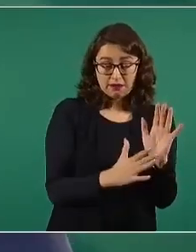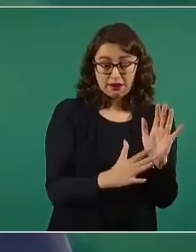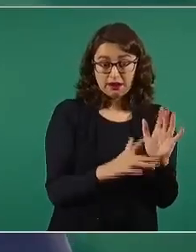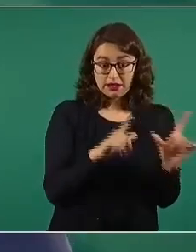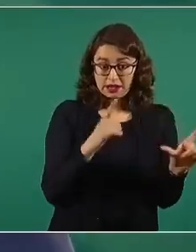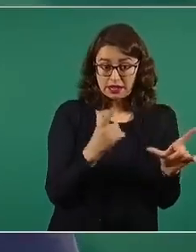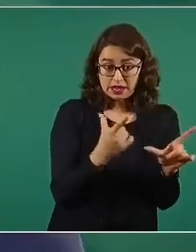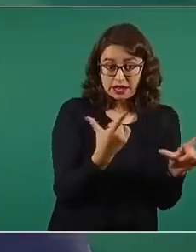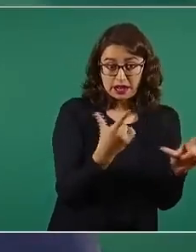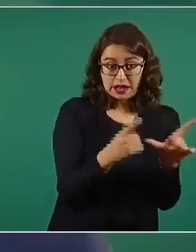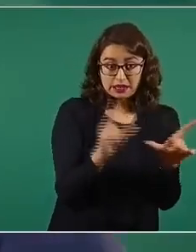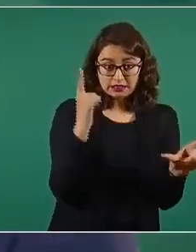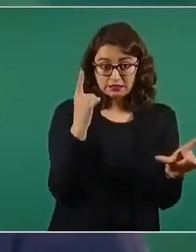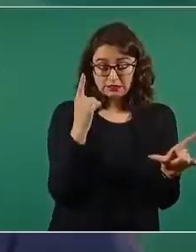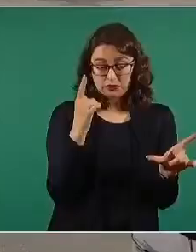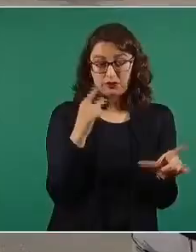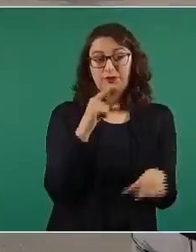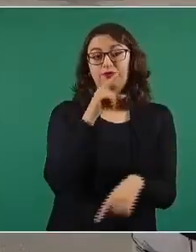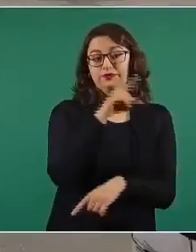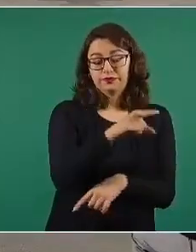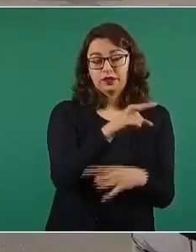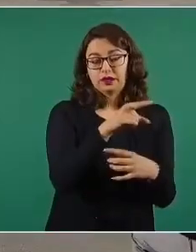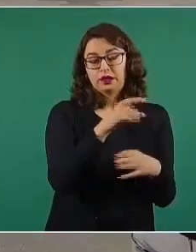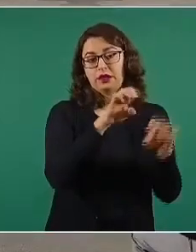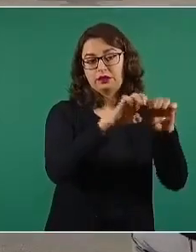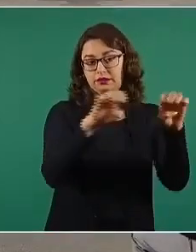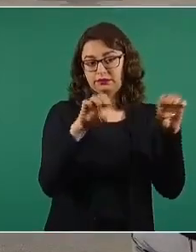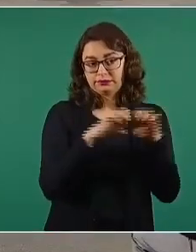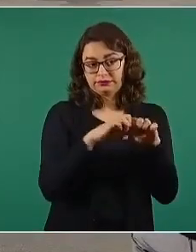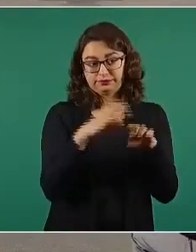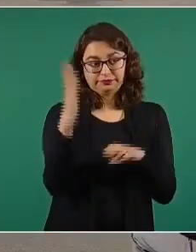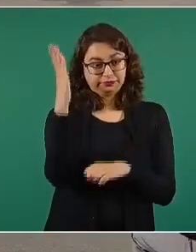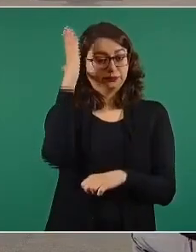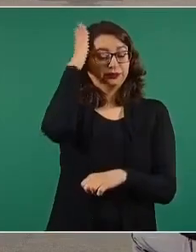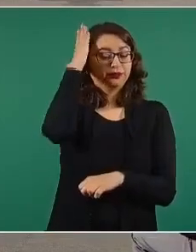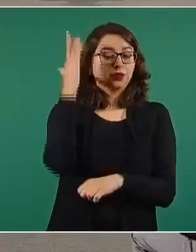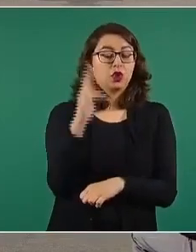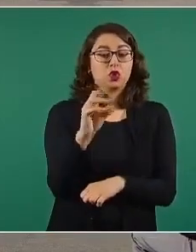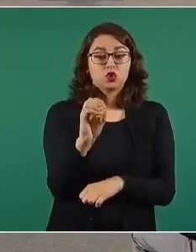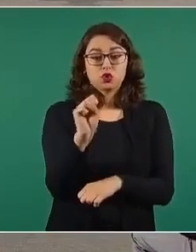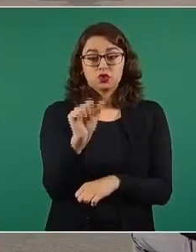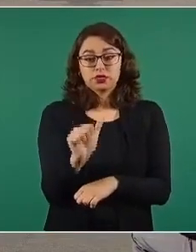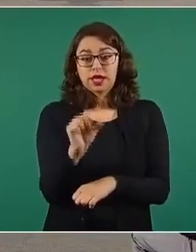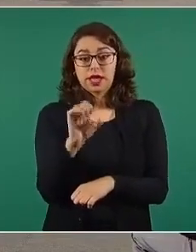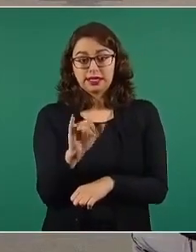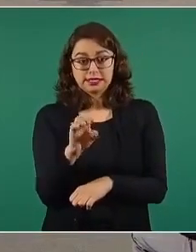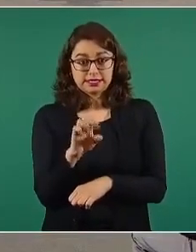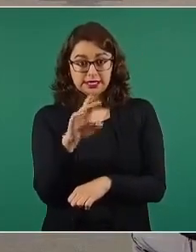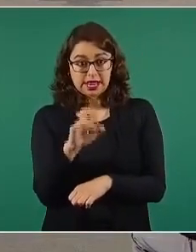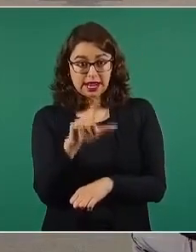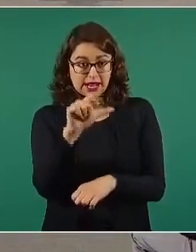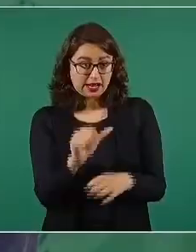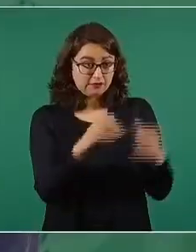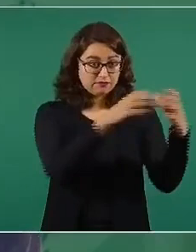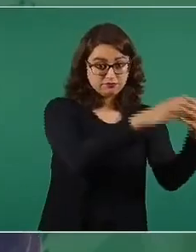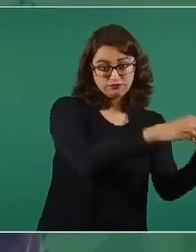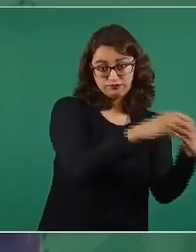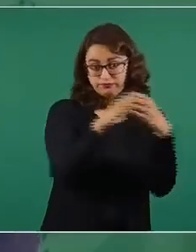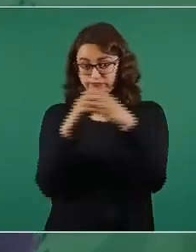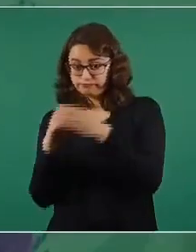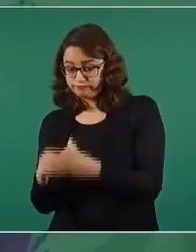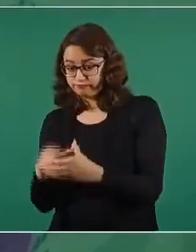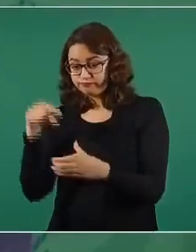el equipo de Seguridad Pública, encabezado por Rosa Isela Rodríguez, se hace cargo de Puebla,